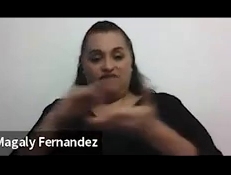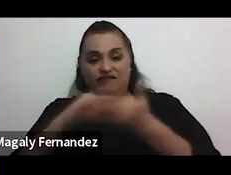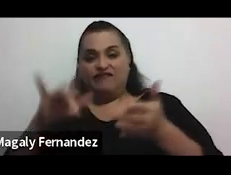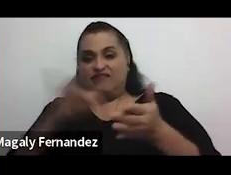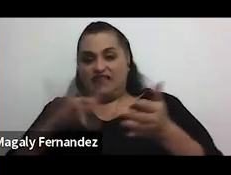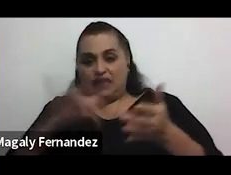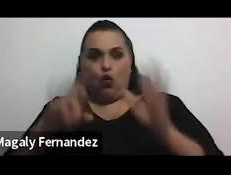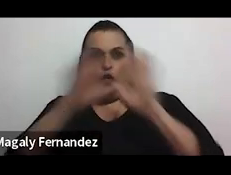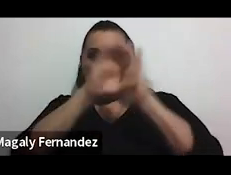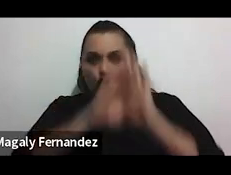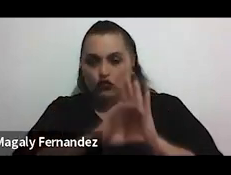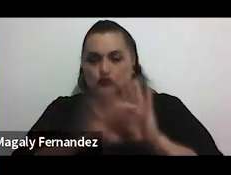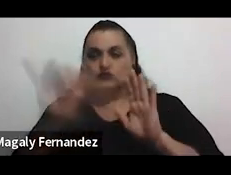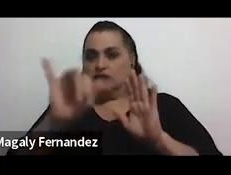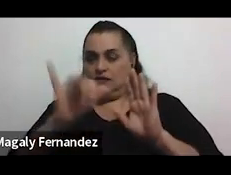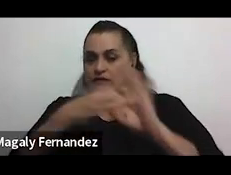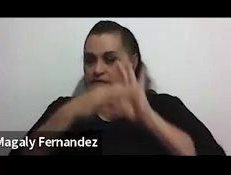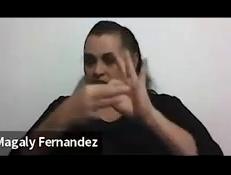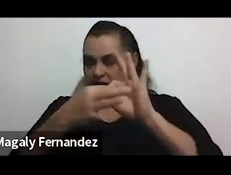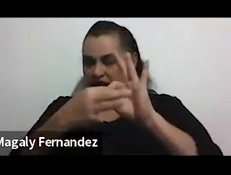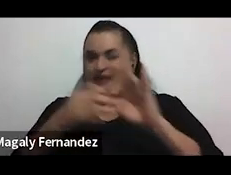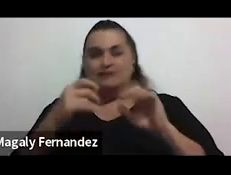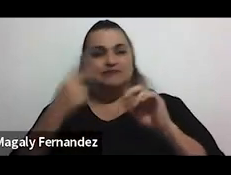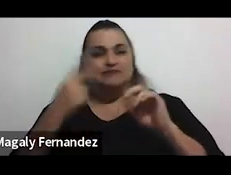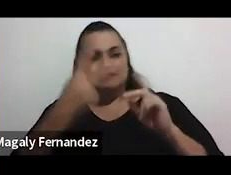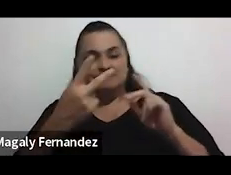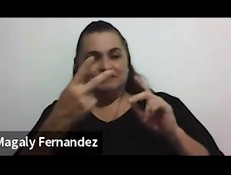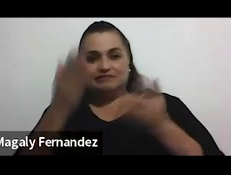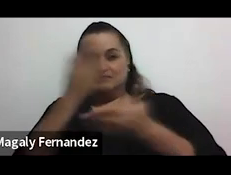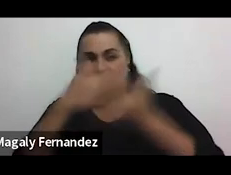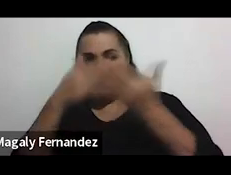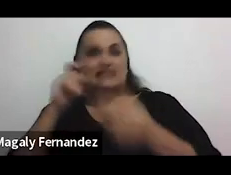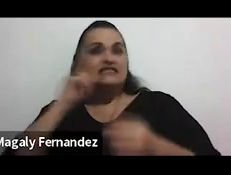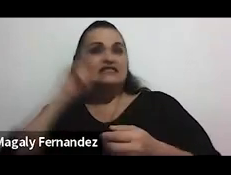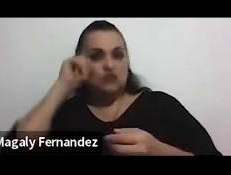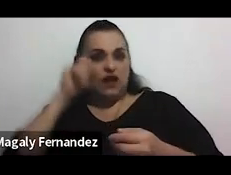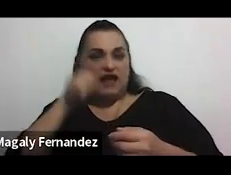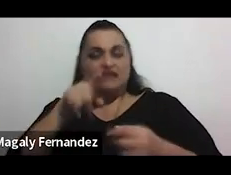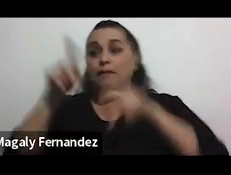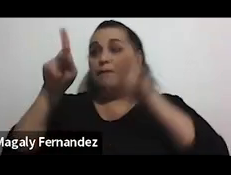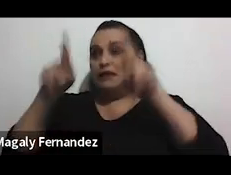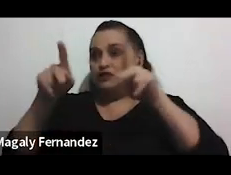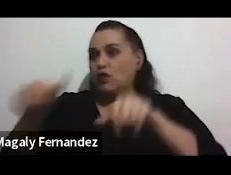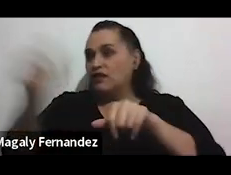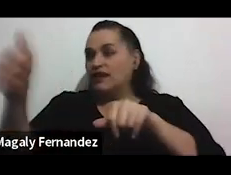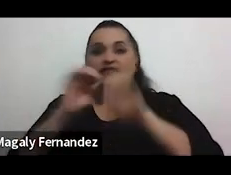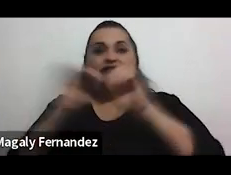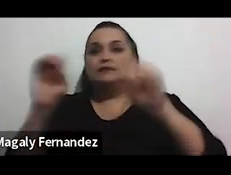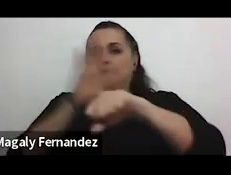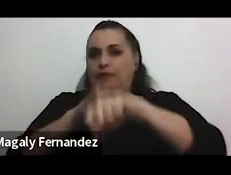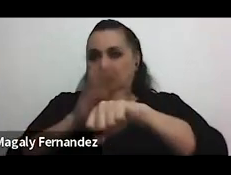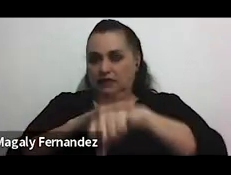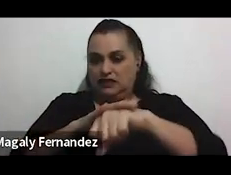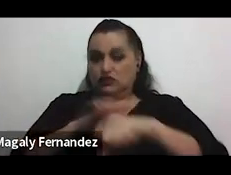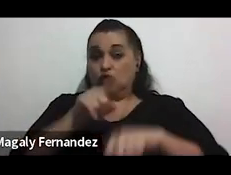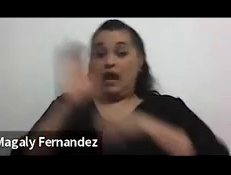fotografía con connotación sexual de otra persona sin su consentimiento. y las sanciones van desde los